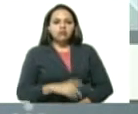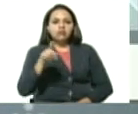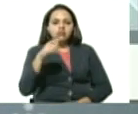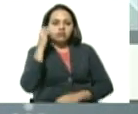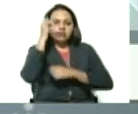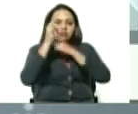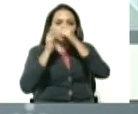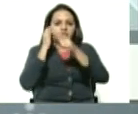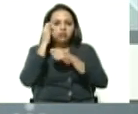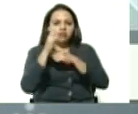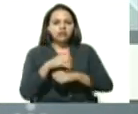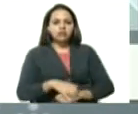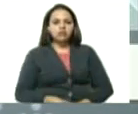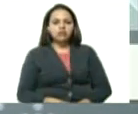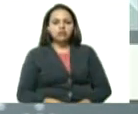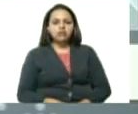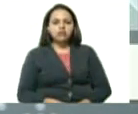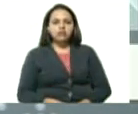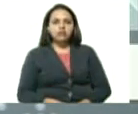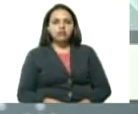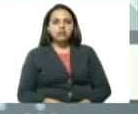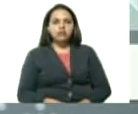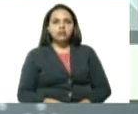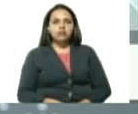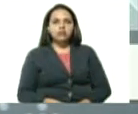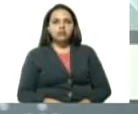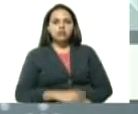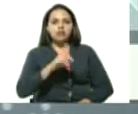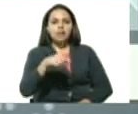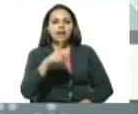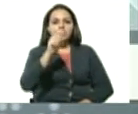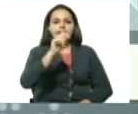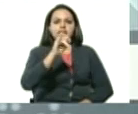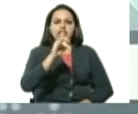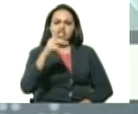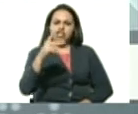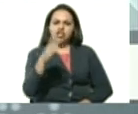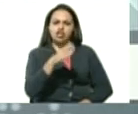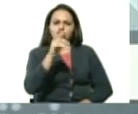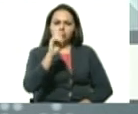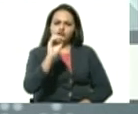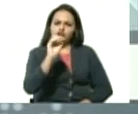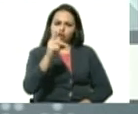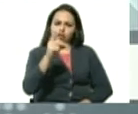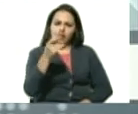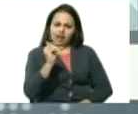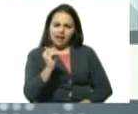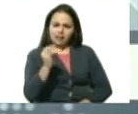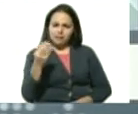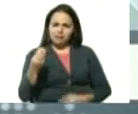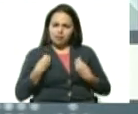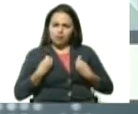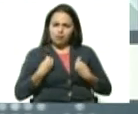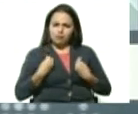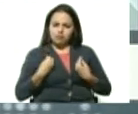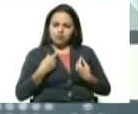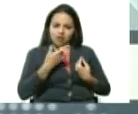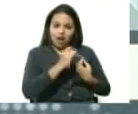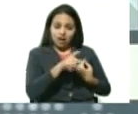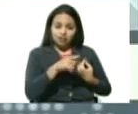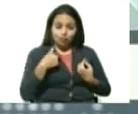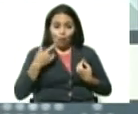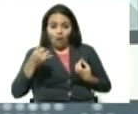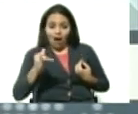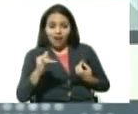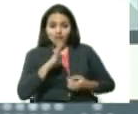YouTube, a través de... TikTok no transmite en vivo, ¿verdad? Tengo una cuenta de TikTok bien buena, la